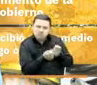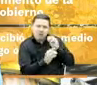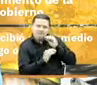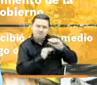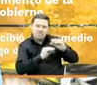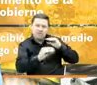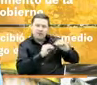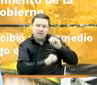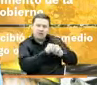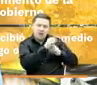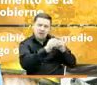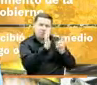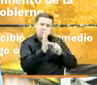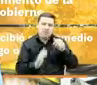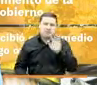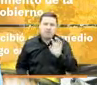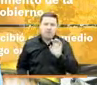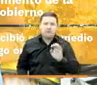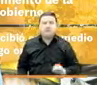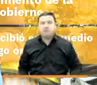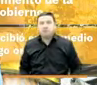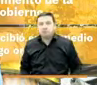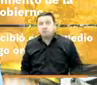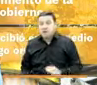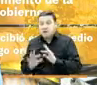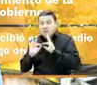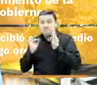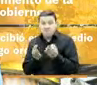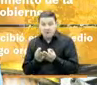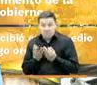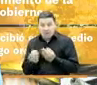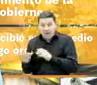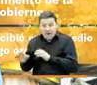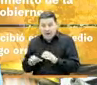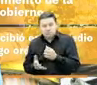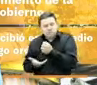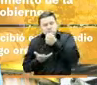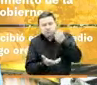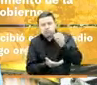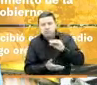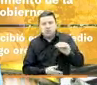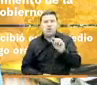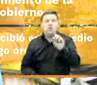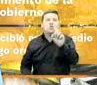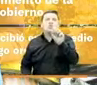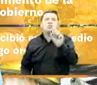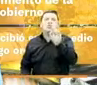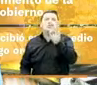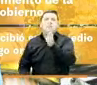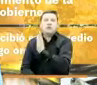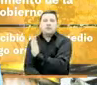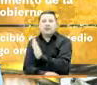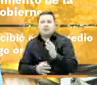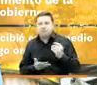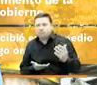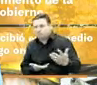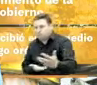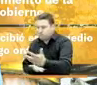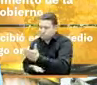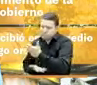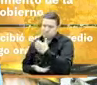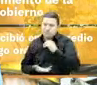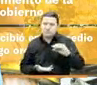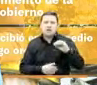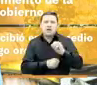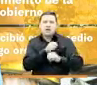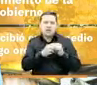al año 2019. En Familias en Acción, con una inversión de más de 1.8 billones de pesos en el año